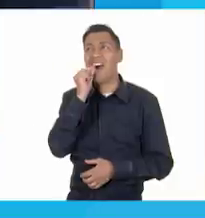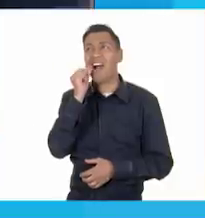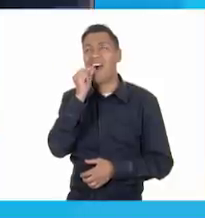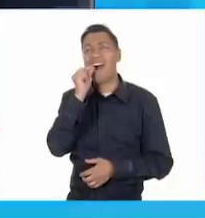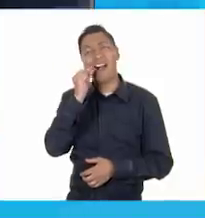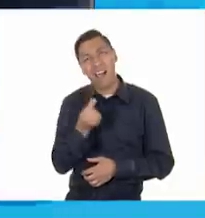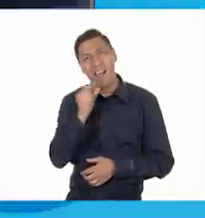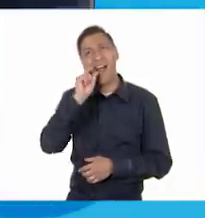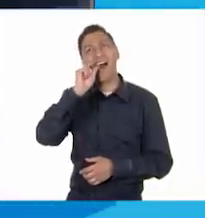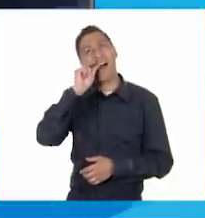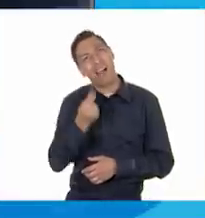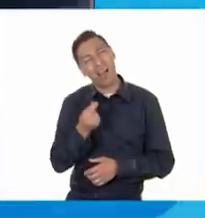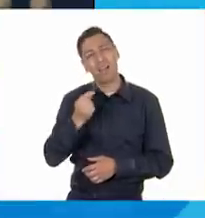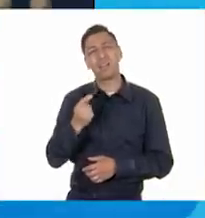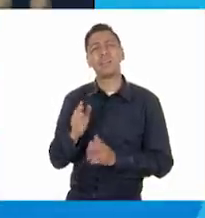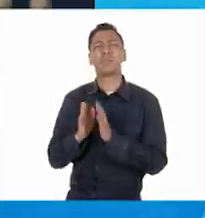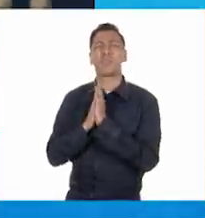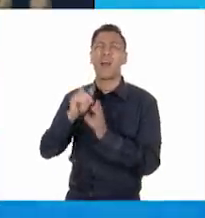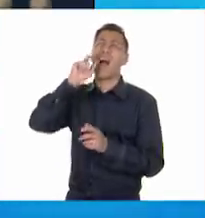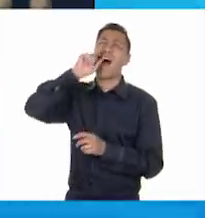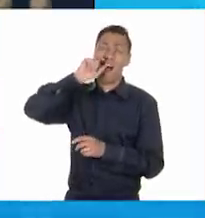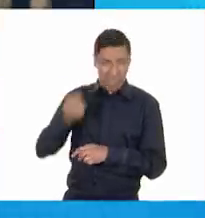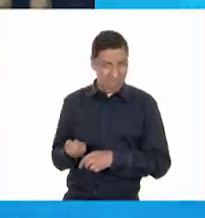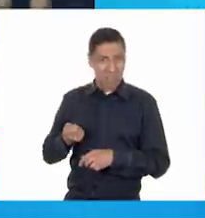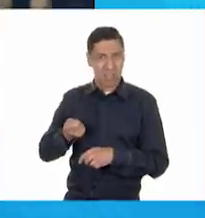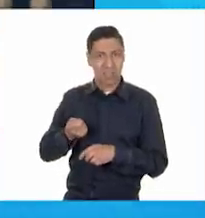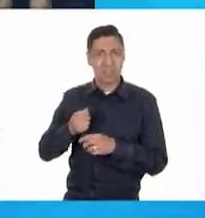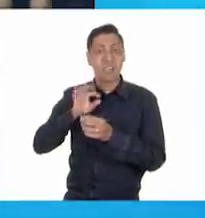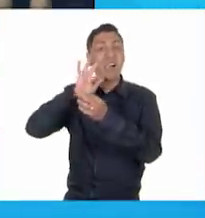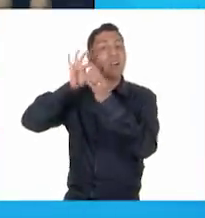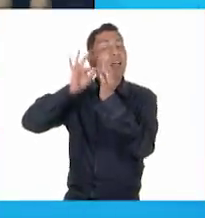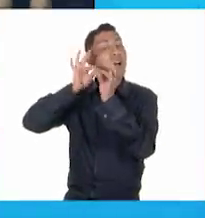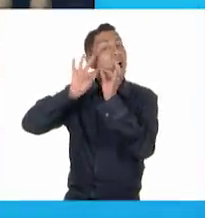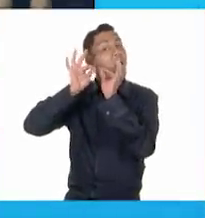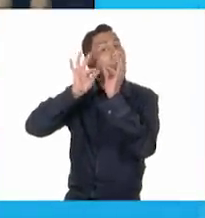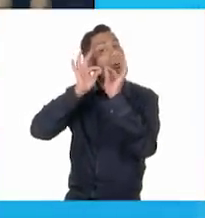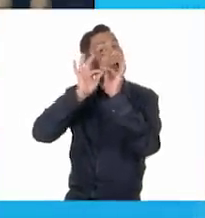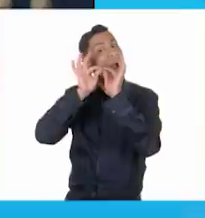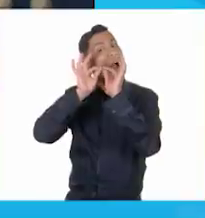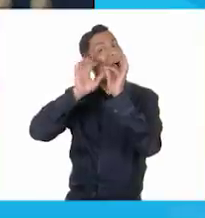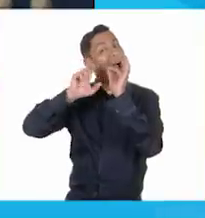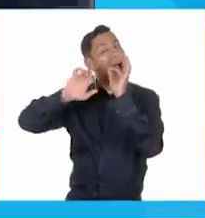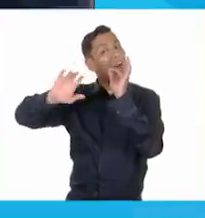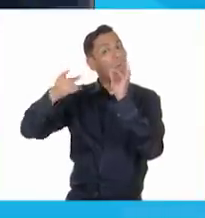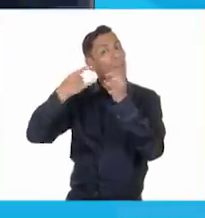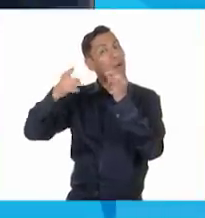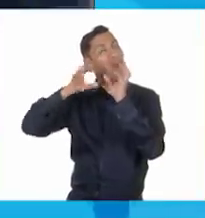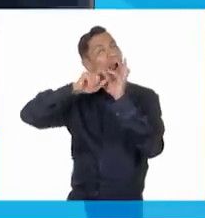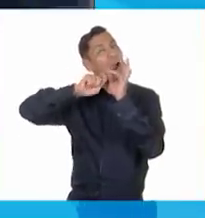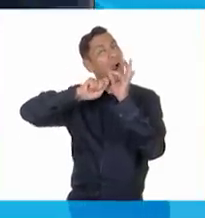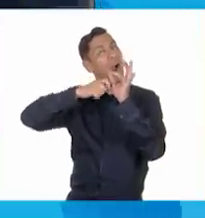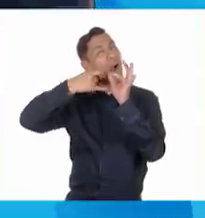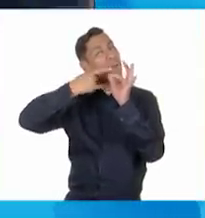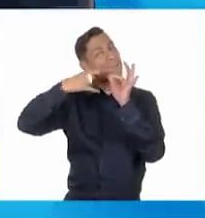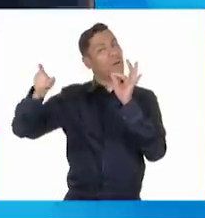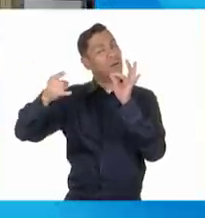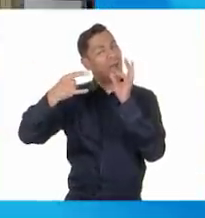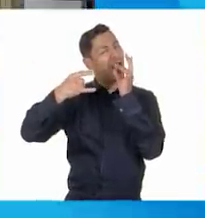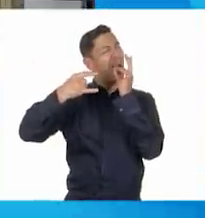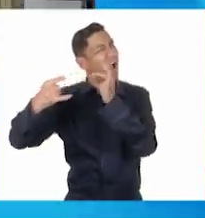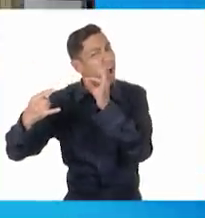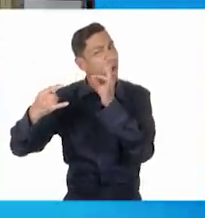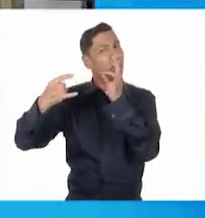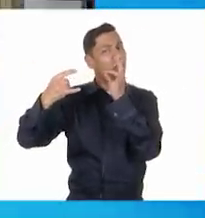cae. ¡Ay! ¿Me lo puedo arrancar? Mi primo dice que amarrándolo con un hilo a la manija de una puerta y luego dando un portazo, se cae.